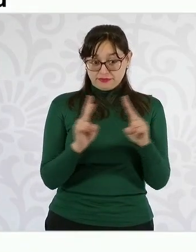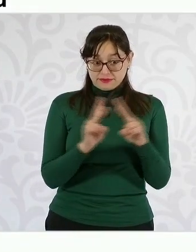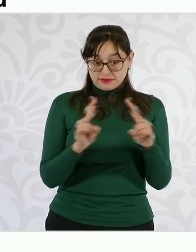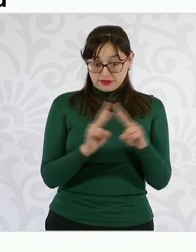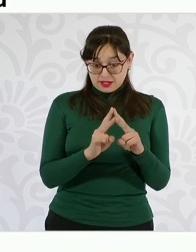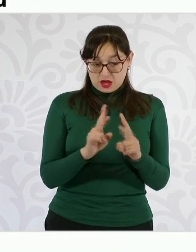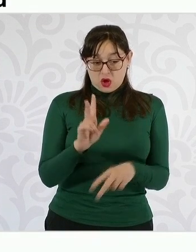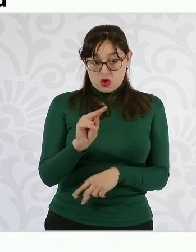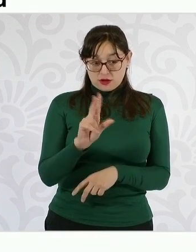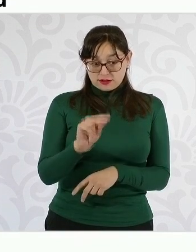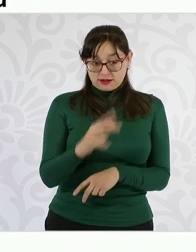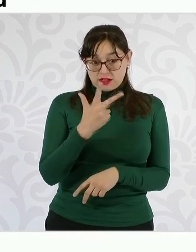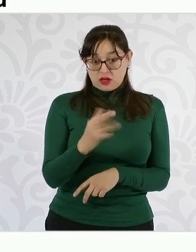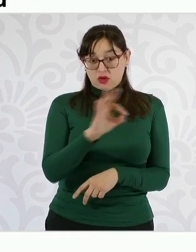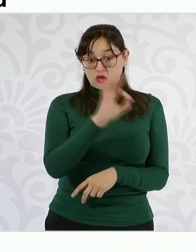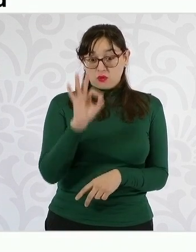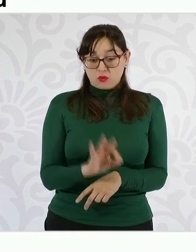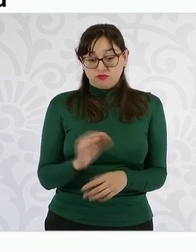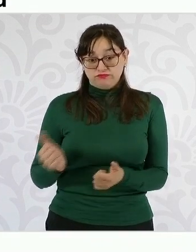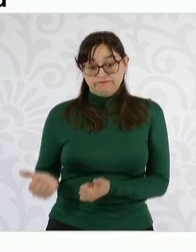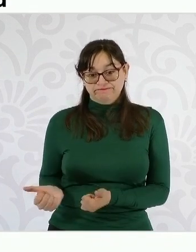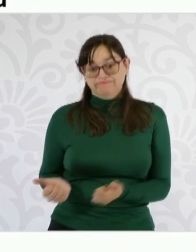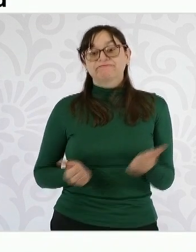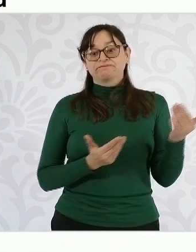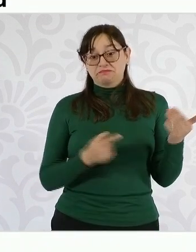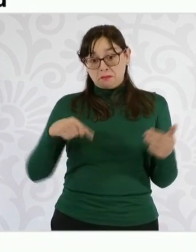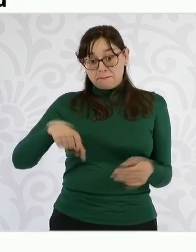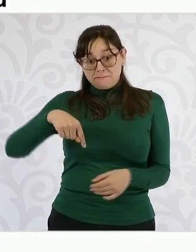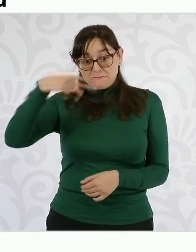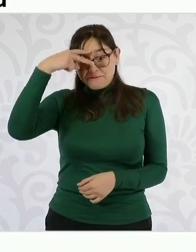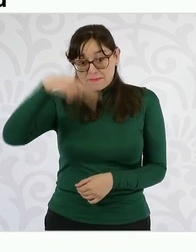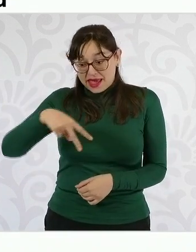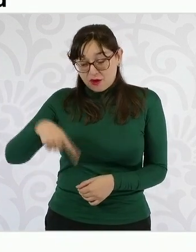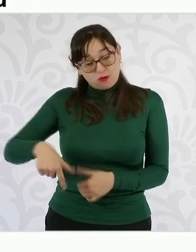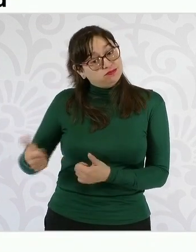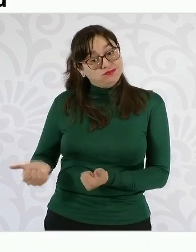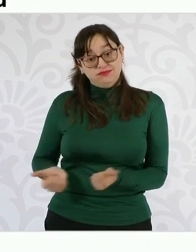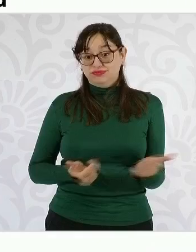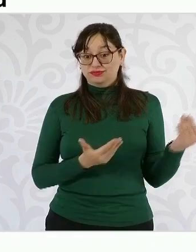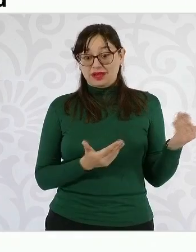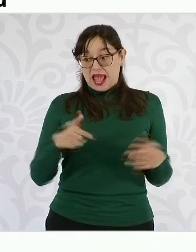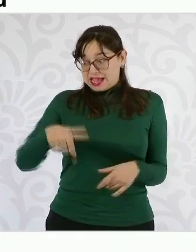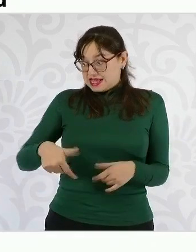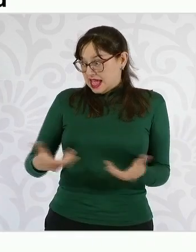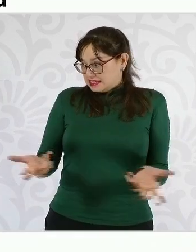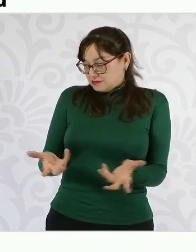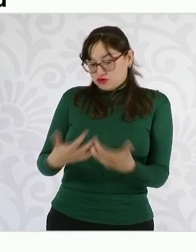Unidos provienen de México. 88 por ciento. Aquí se hacen.